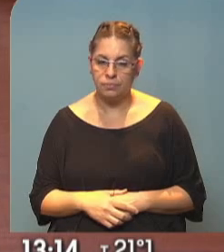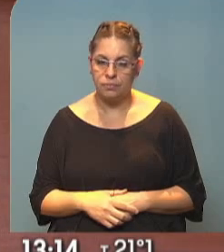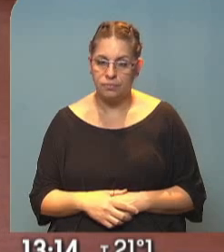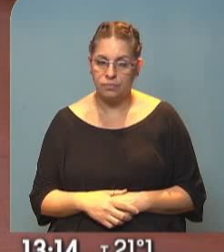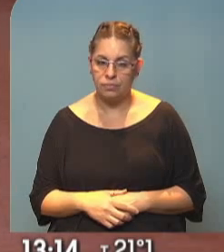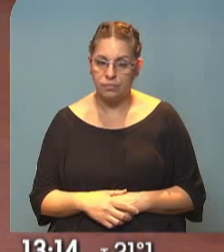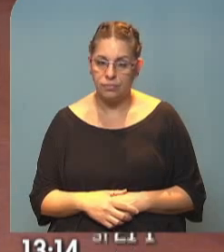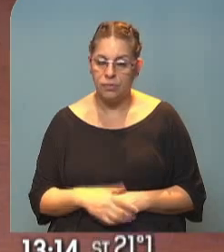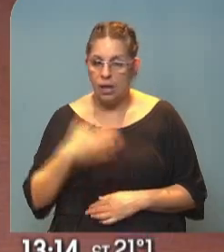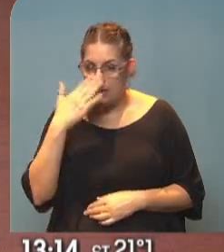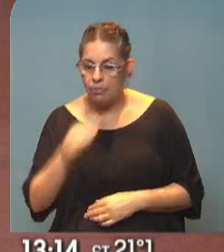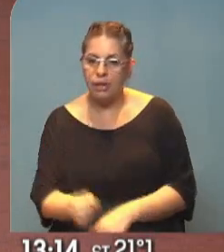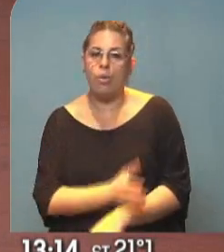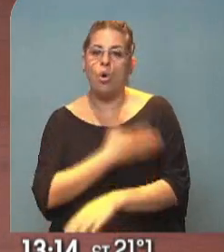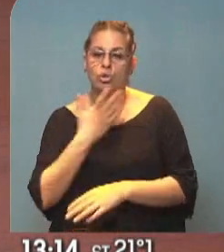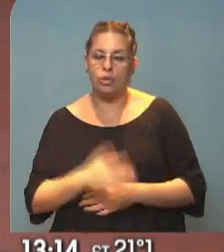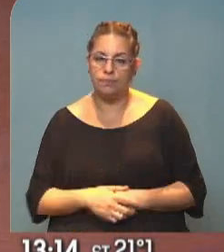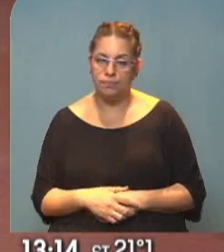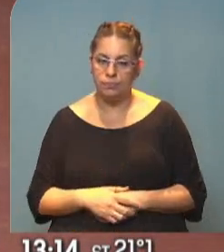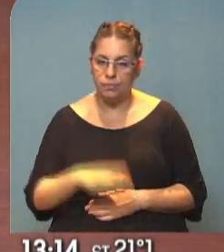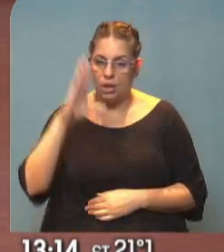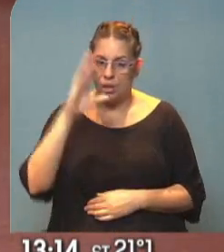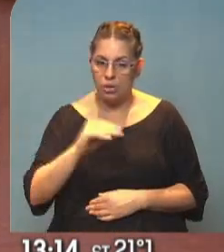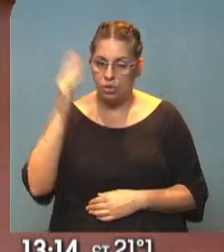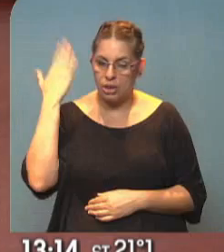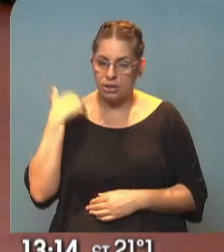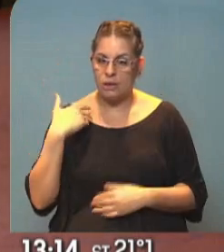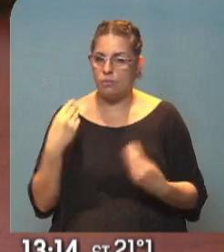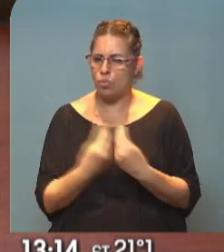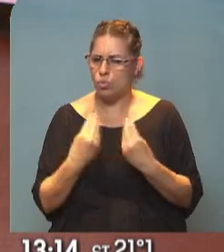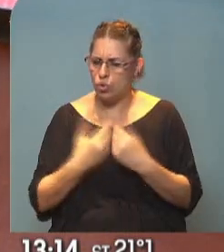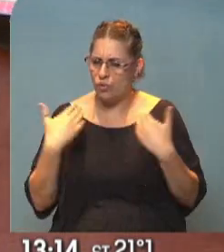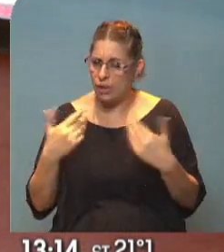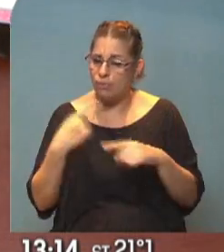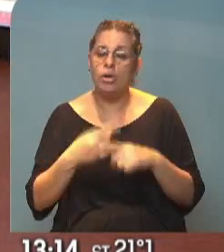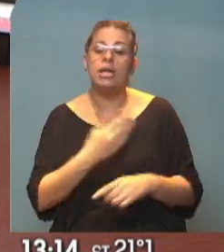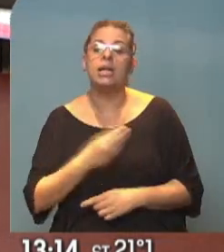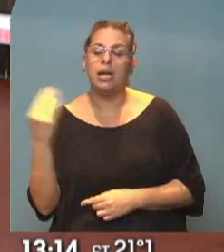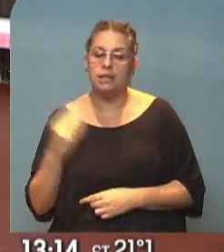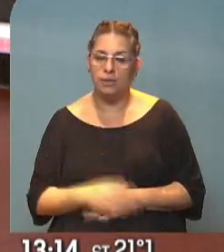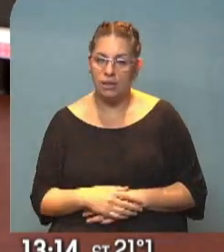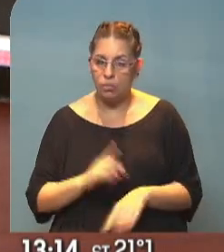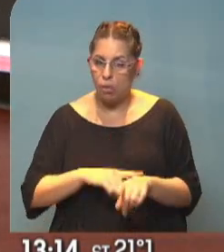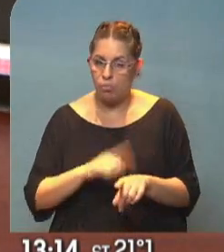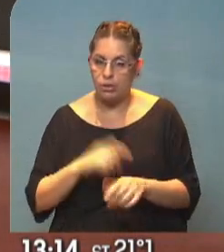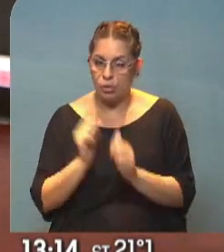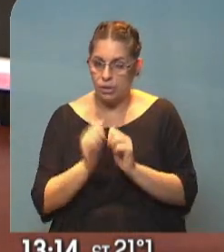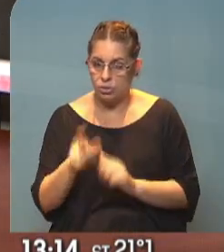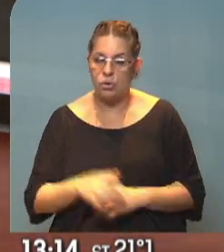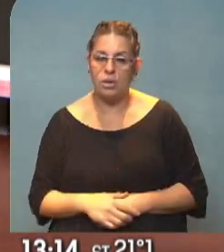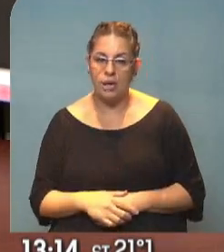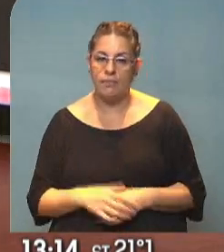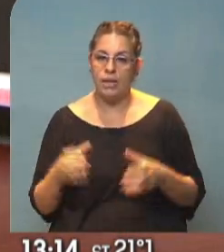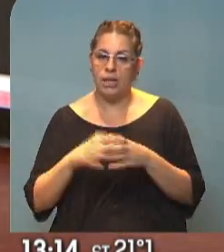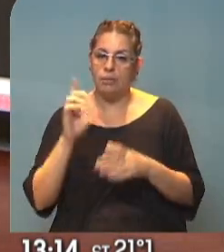Contrastes de emociones de una noche con absoluta felicidad por la clasificación, por el momento histórico que implicó